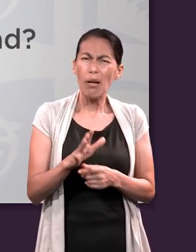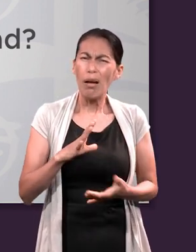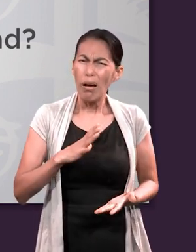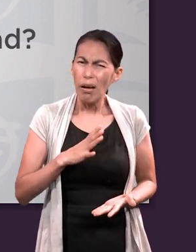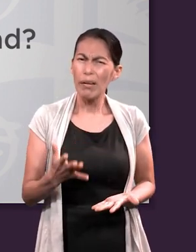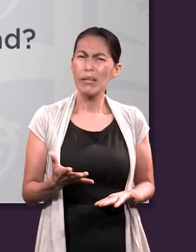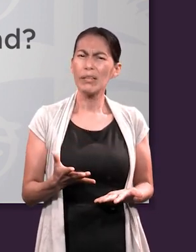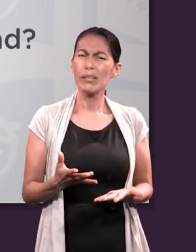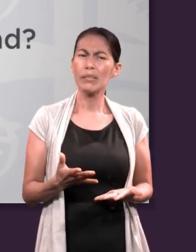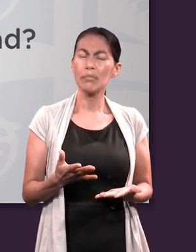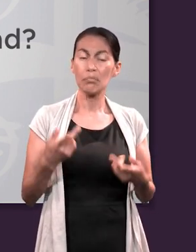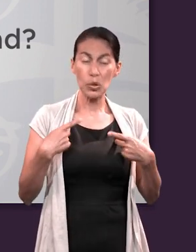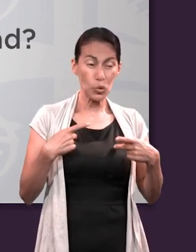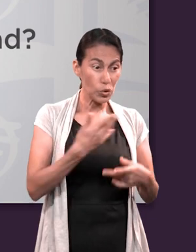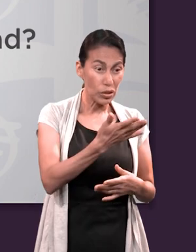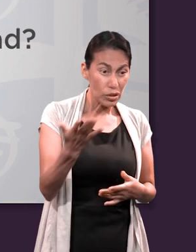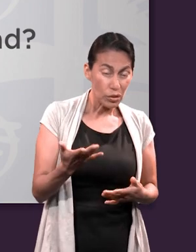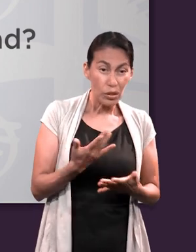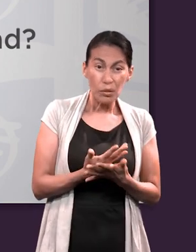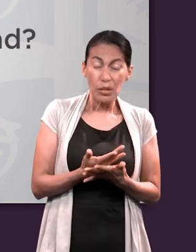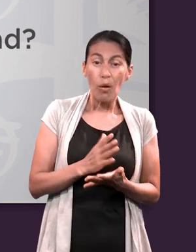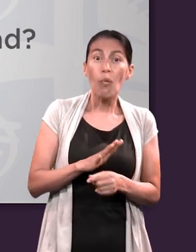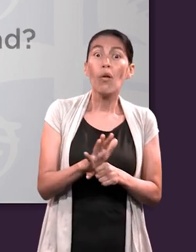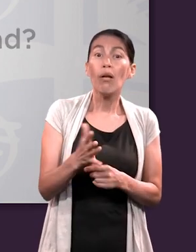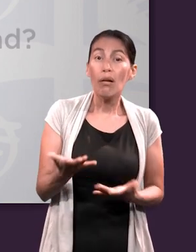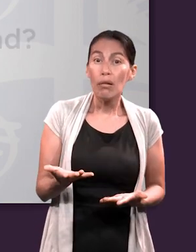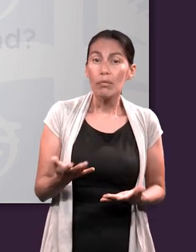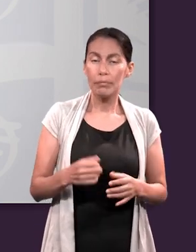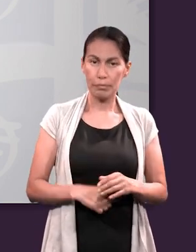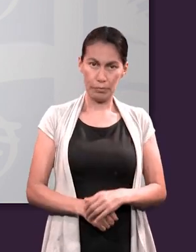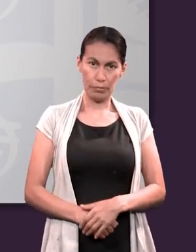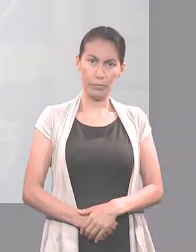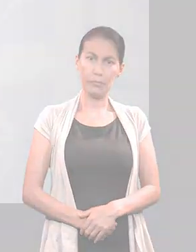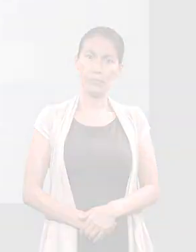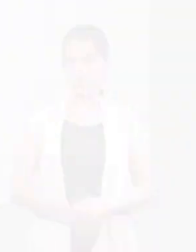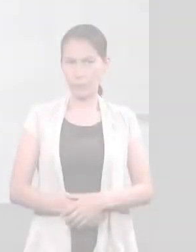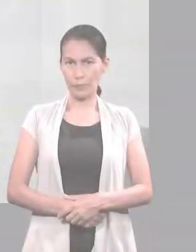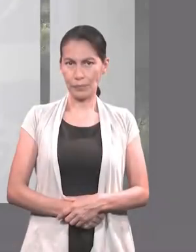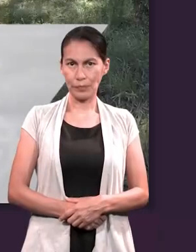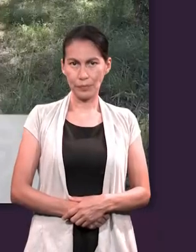encontrar en esos pasajes para toda la humanidad?